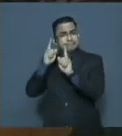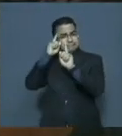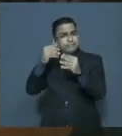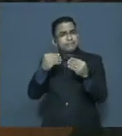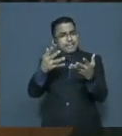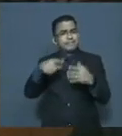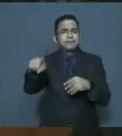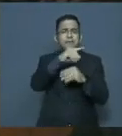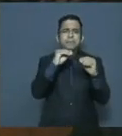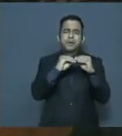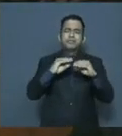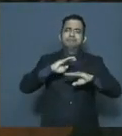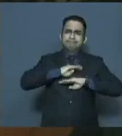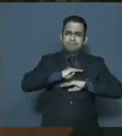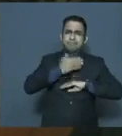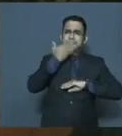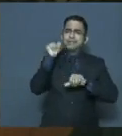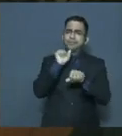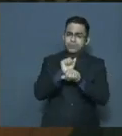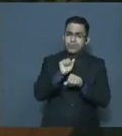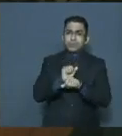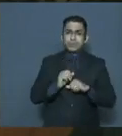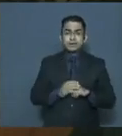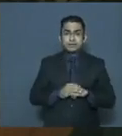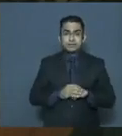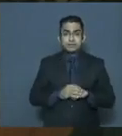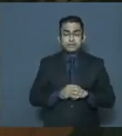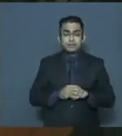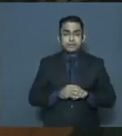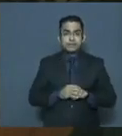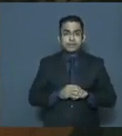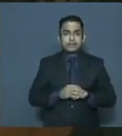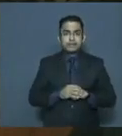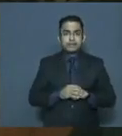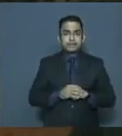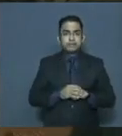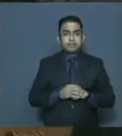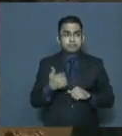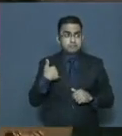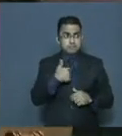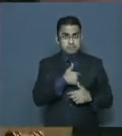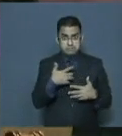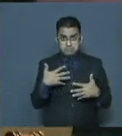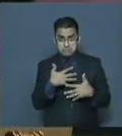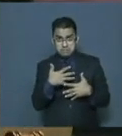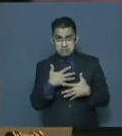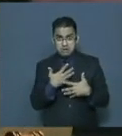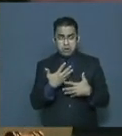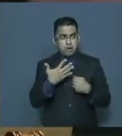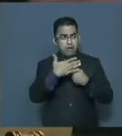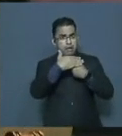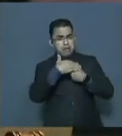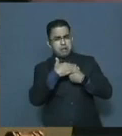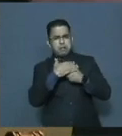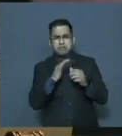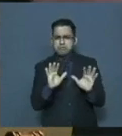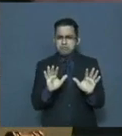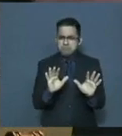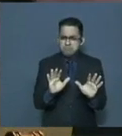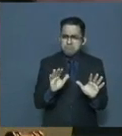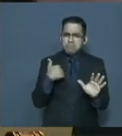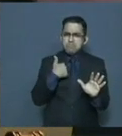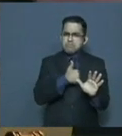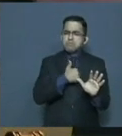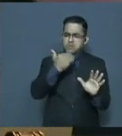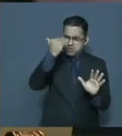No hay temor a presiones para condicionar decisiones. Tengan todos la certeza y